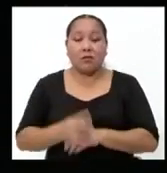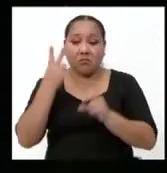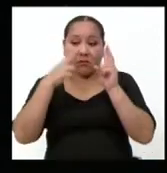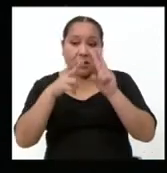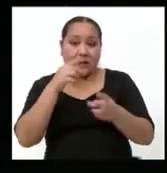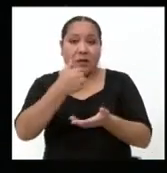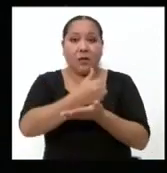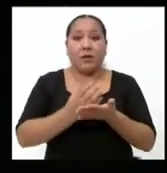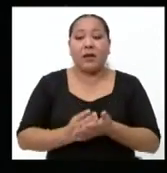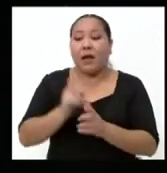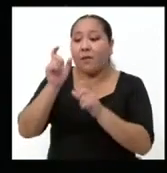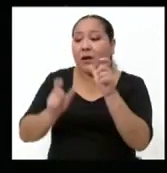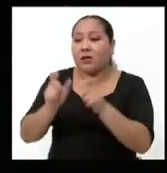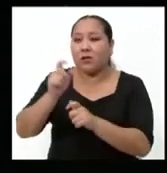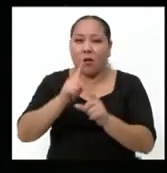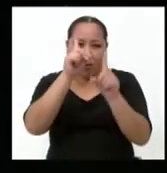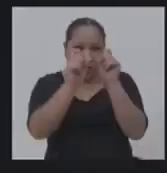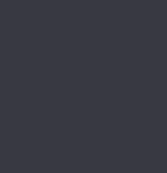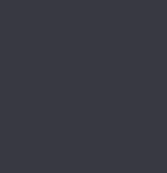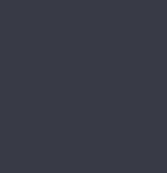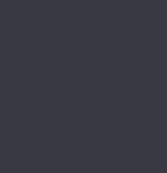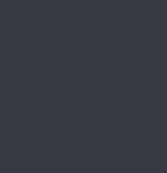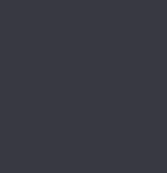segmento Los Ciudadanos Preguntan.